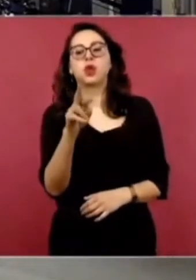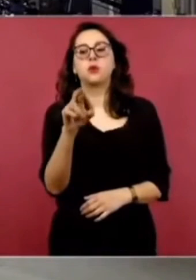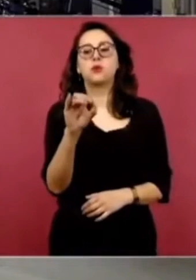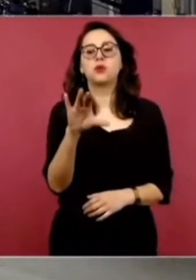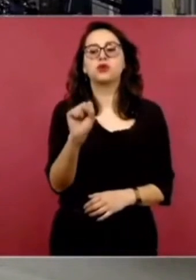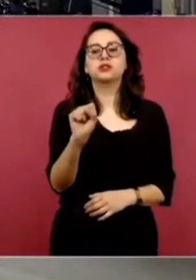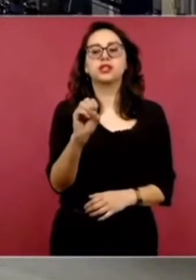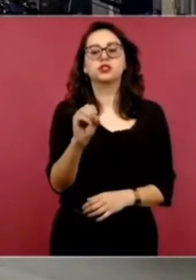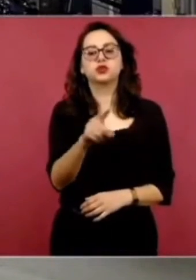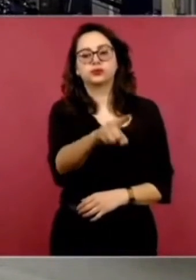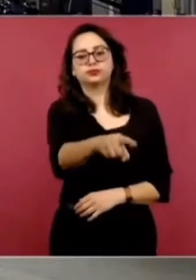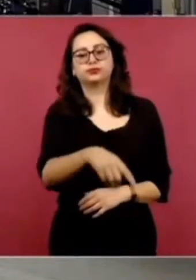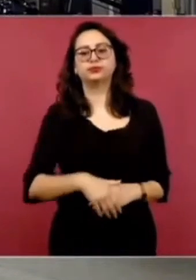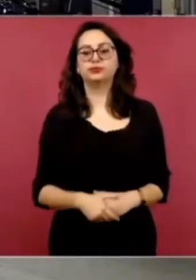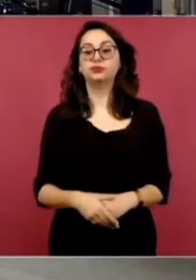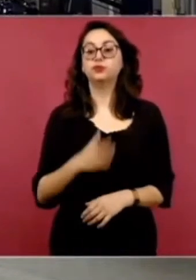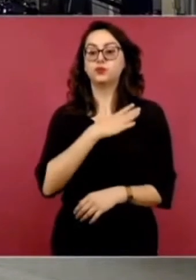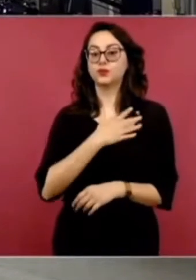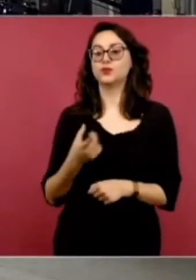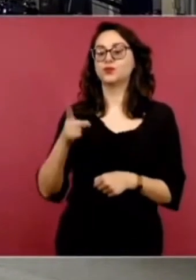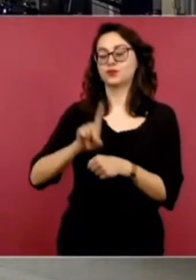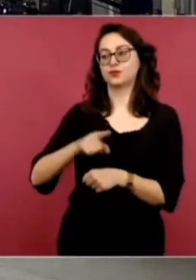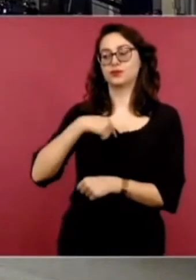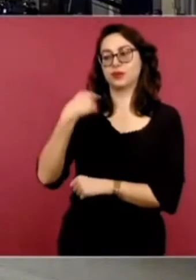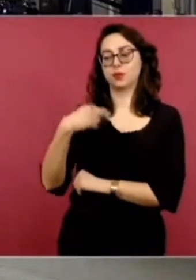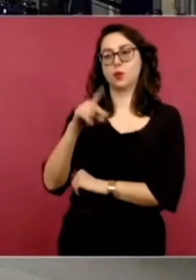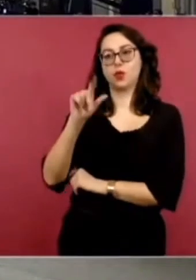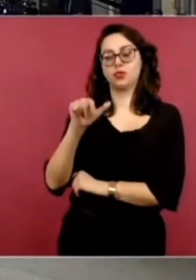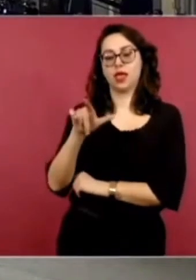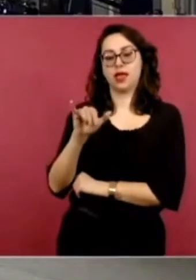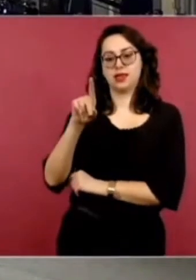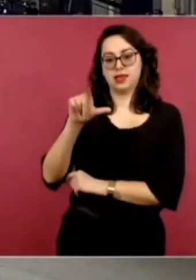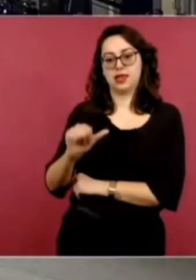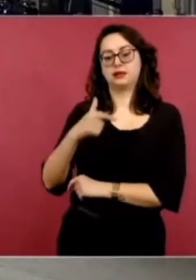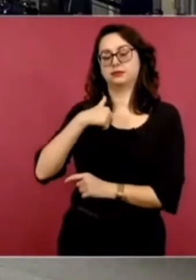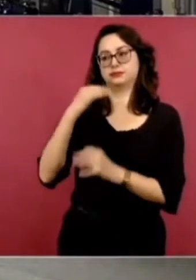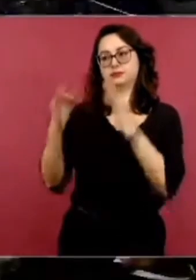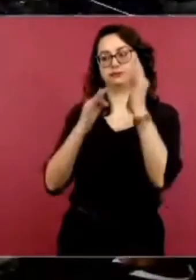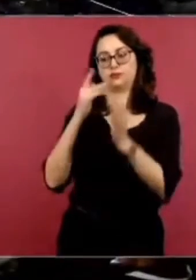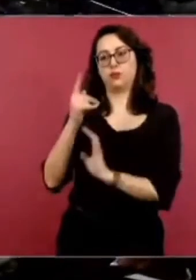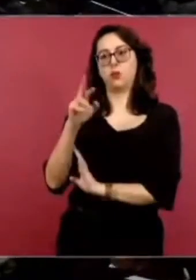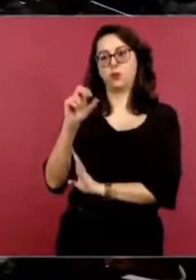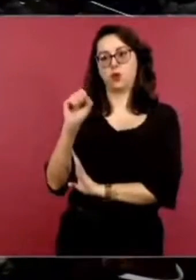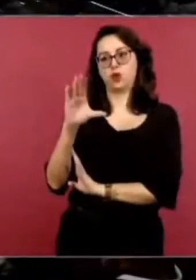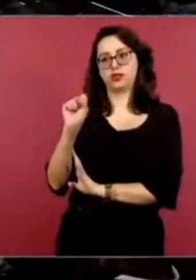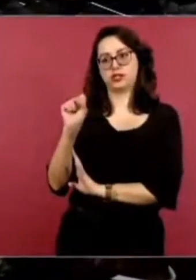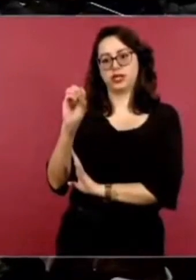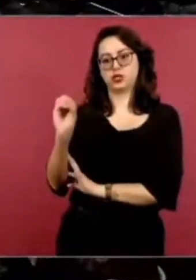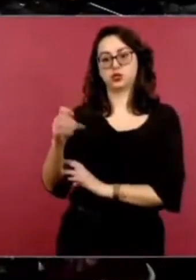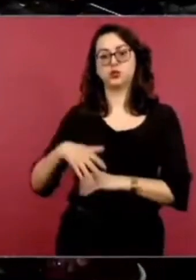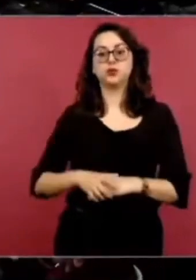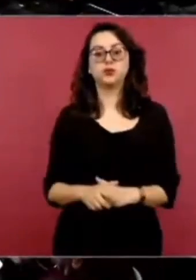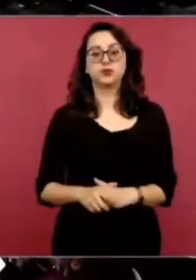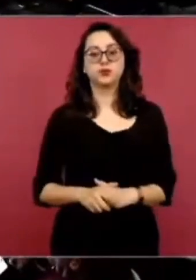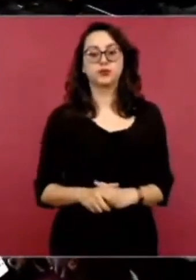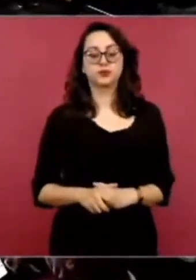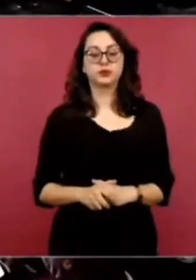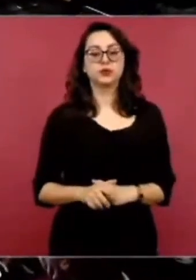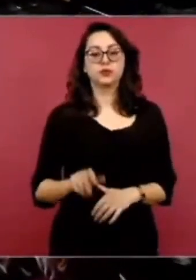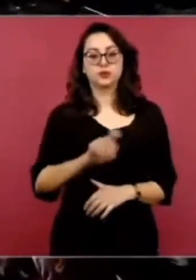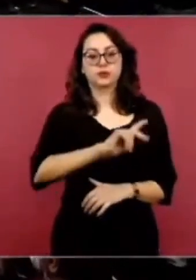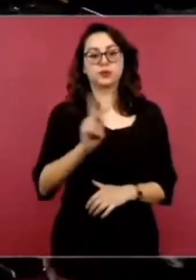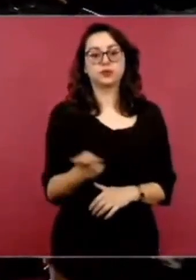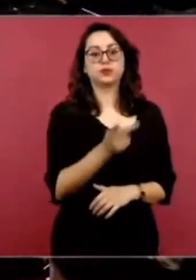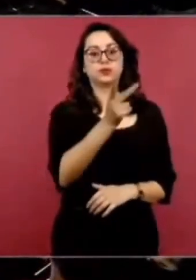Gracias, presidente. Buenos días. Dalila Escobar, de Proceso. Primero preguntarle sobre este caso que se da, este asesinato